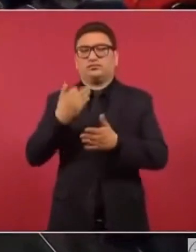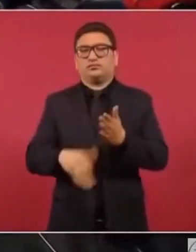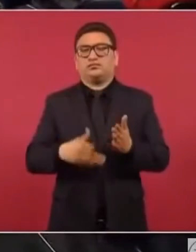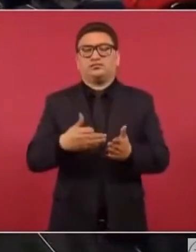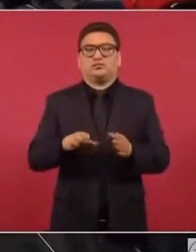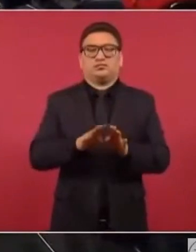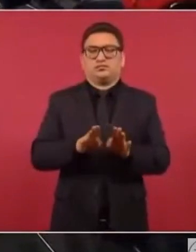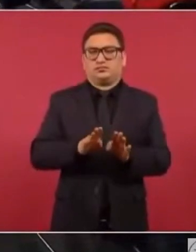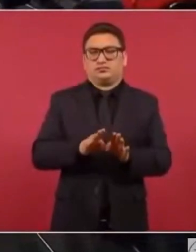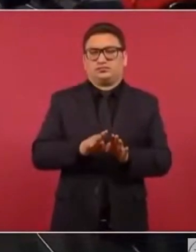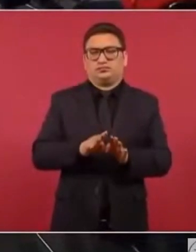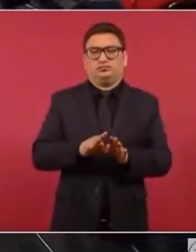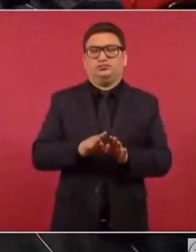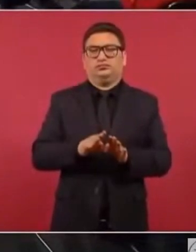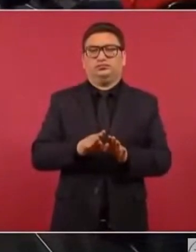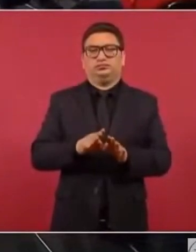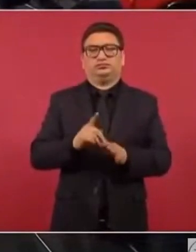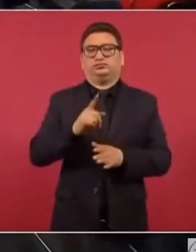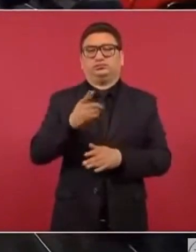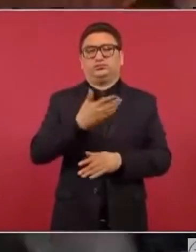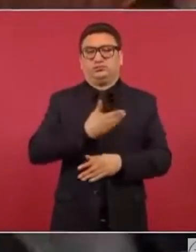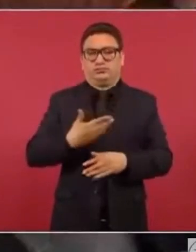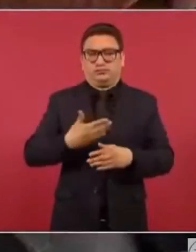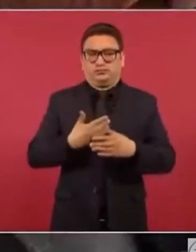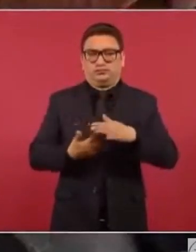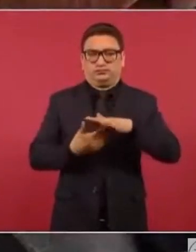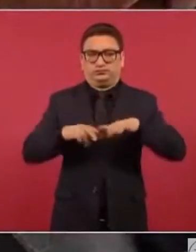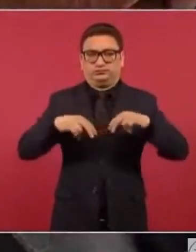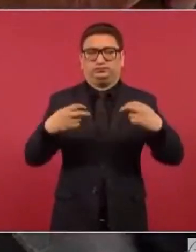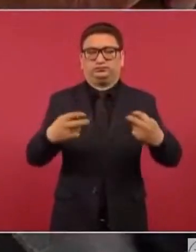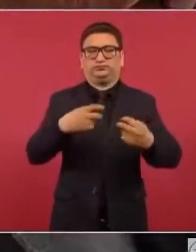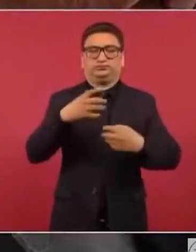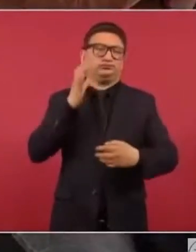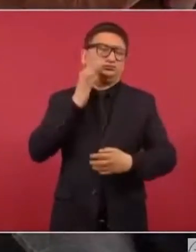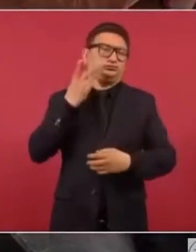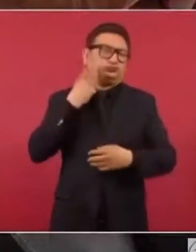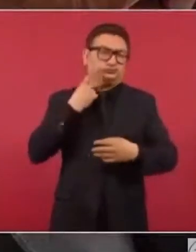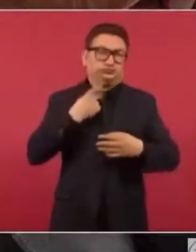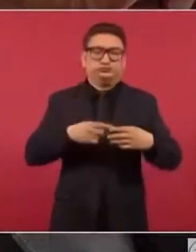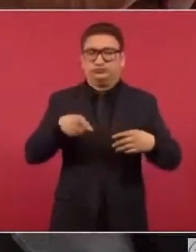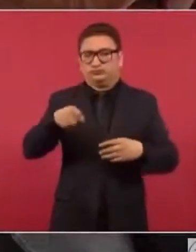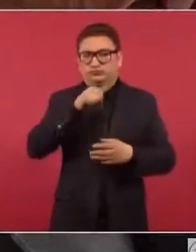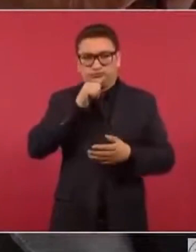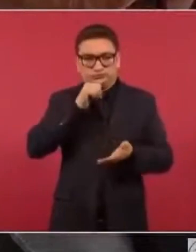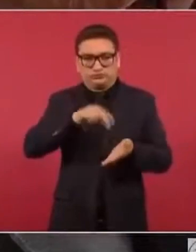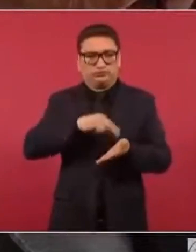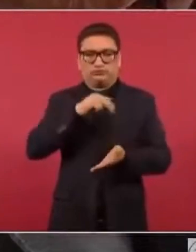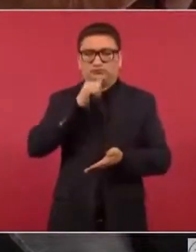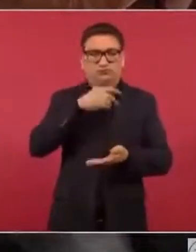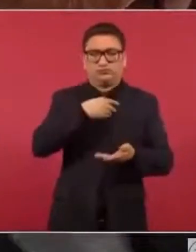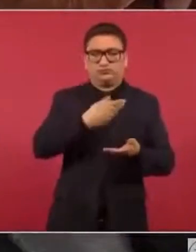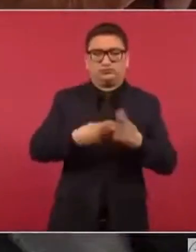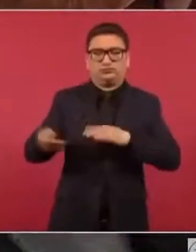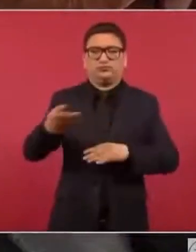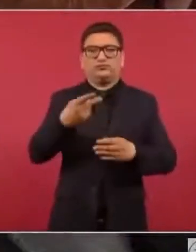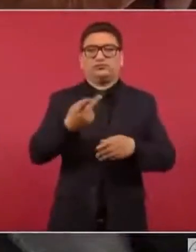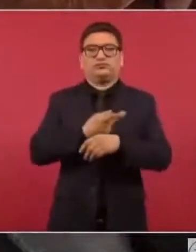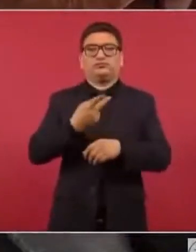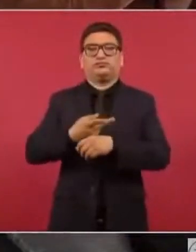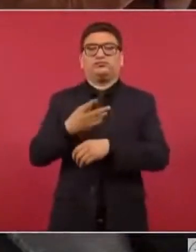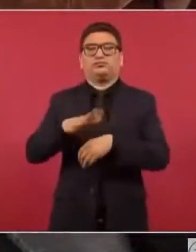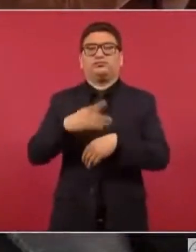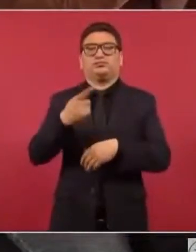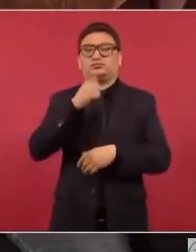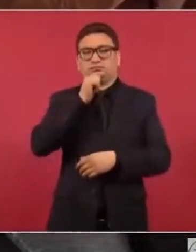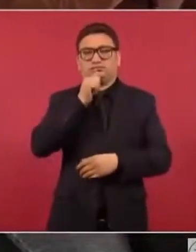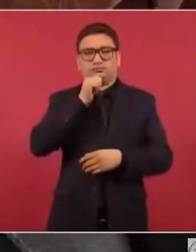una... de que el presidente de la mesa directiva de la Cámara de Diputados, Santiago Cris, todavía no la firmaba y no se la enviaba. ¿Qué está ocurriendo, presidente? ¿Por